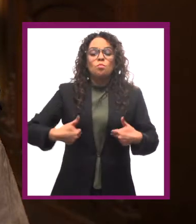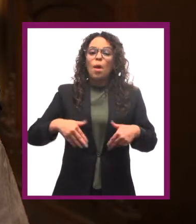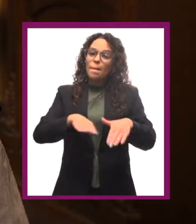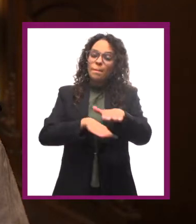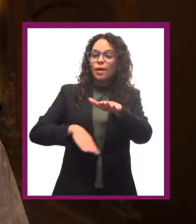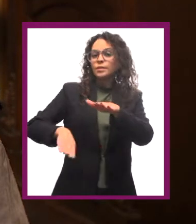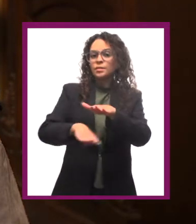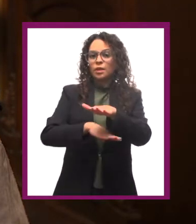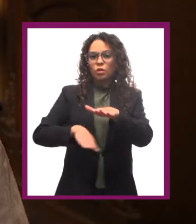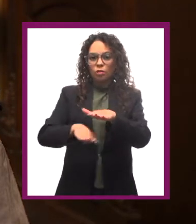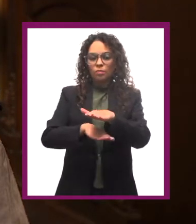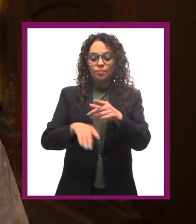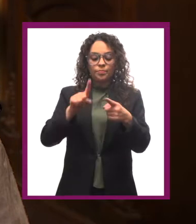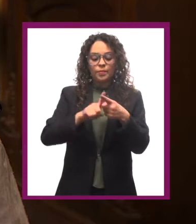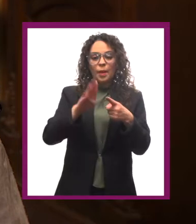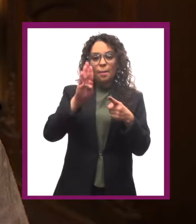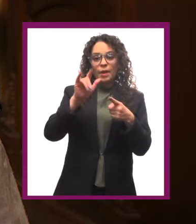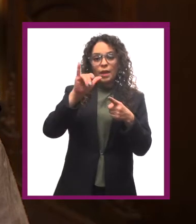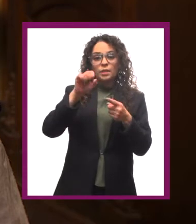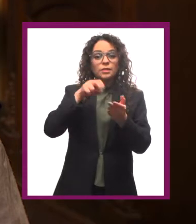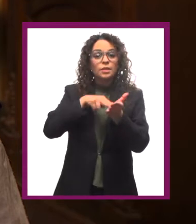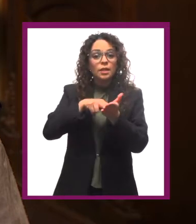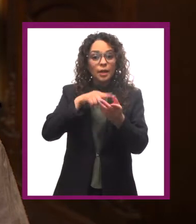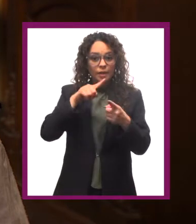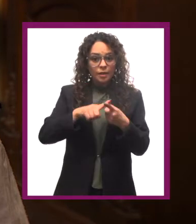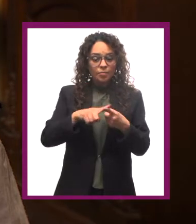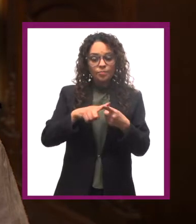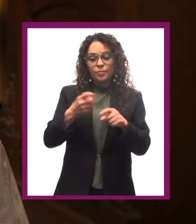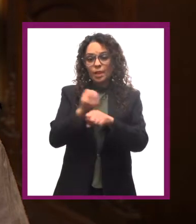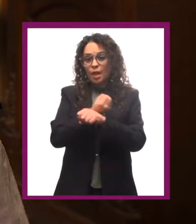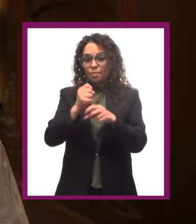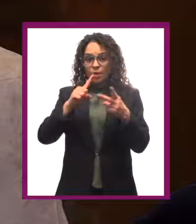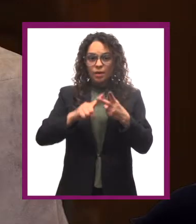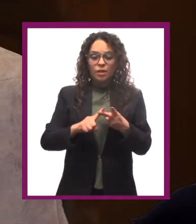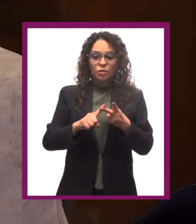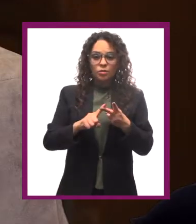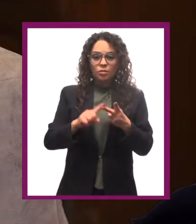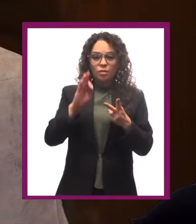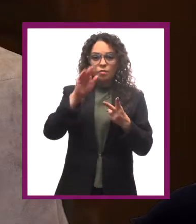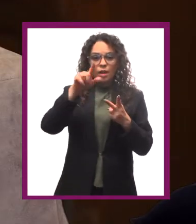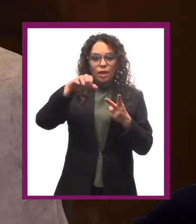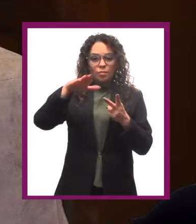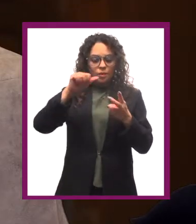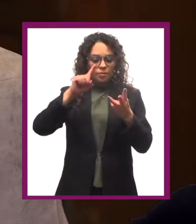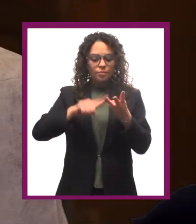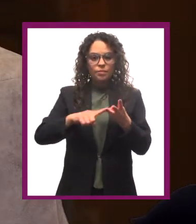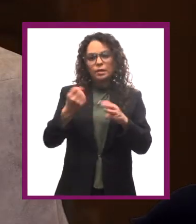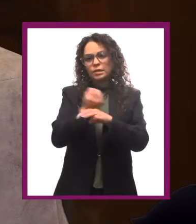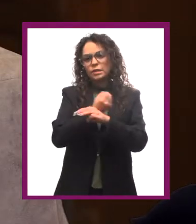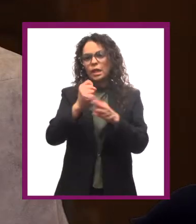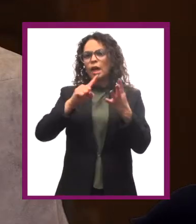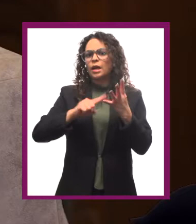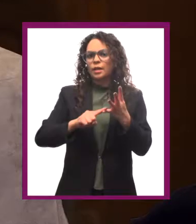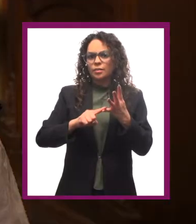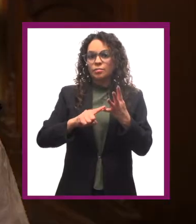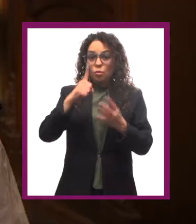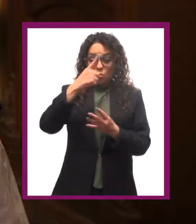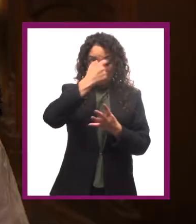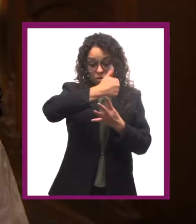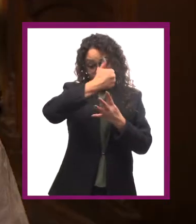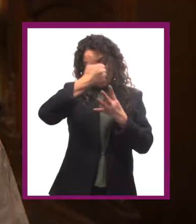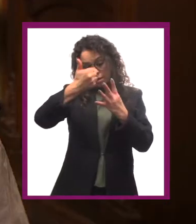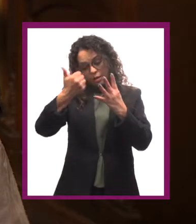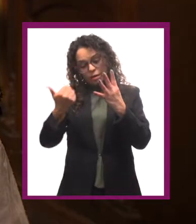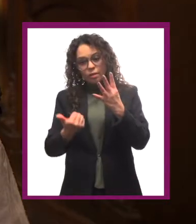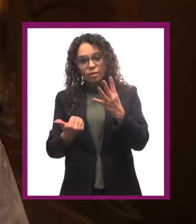humores o sustancias básicas. Bilis negra, bilis amarilla, flema y sangre.